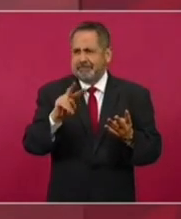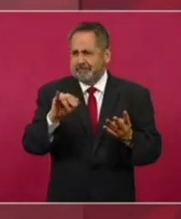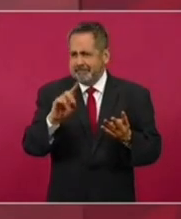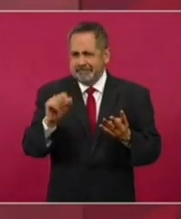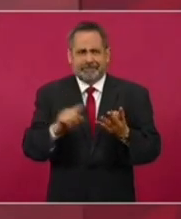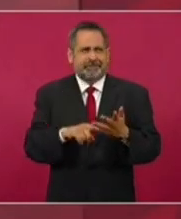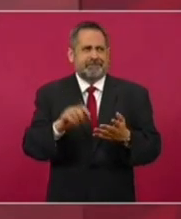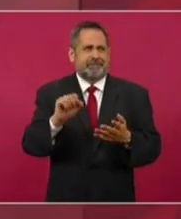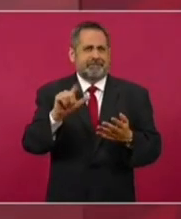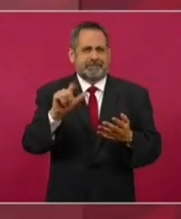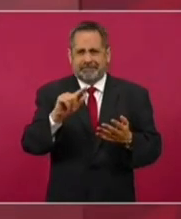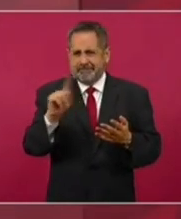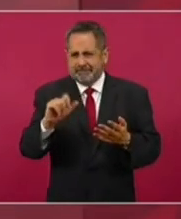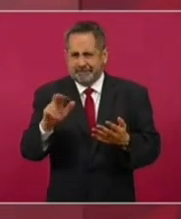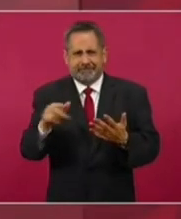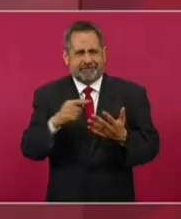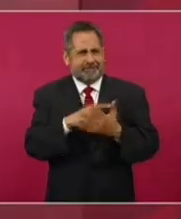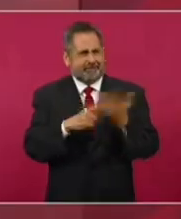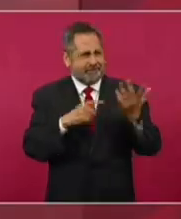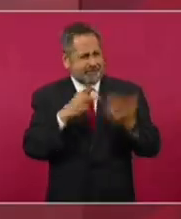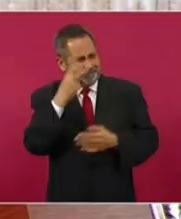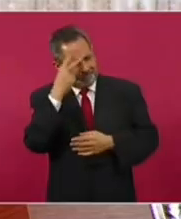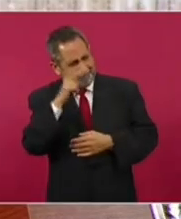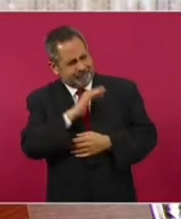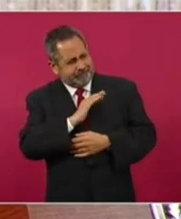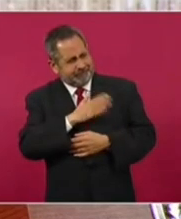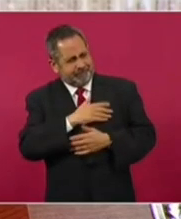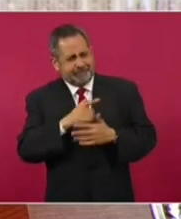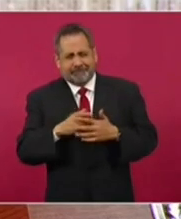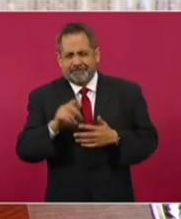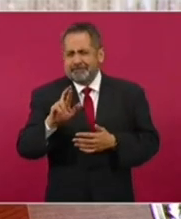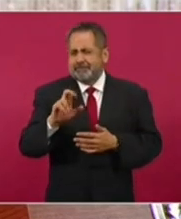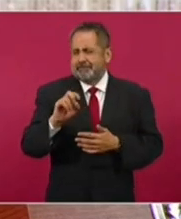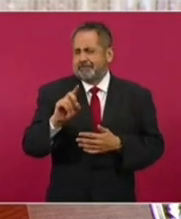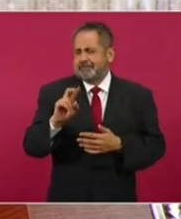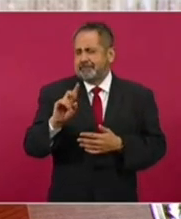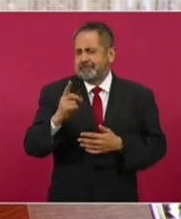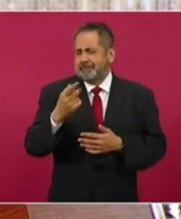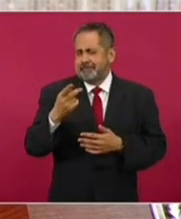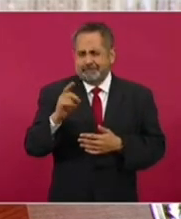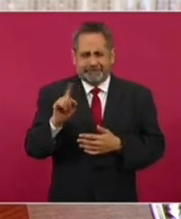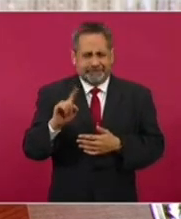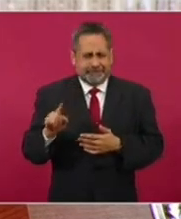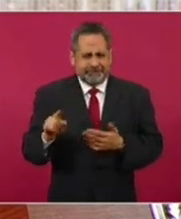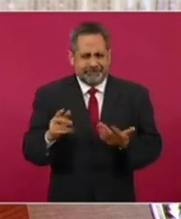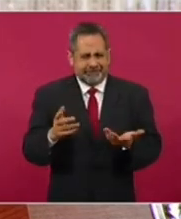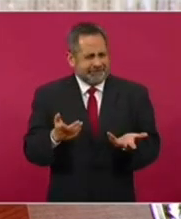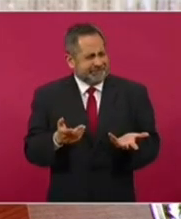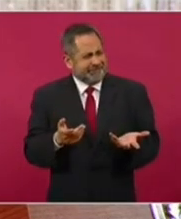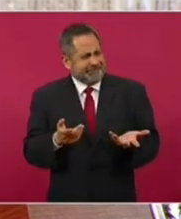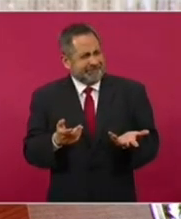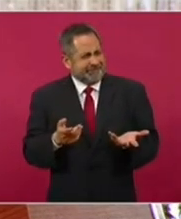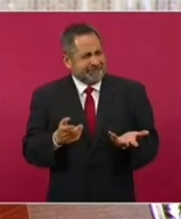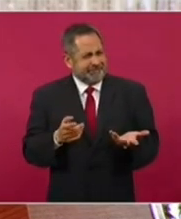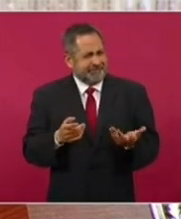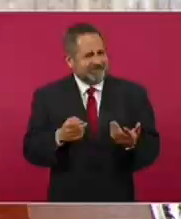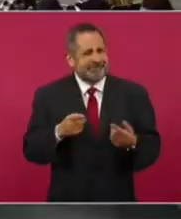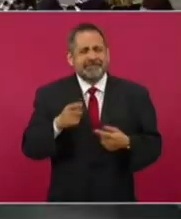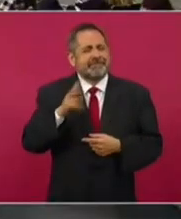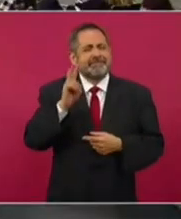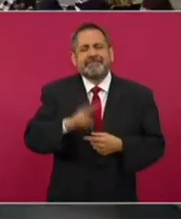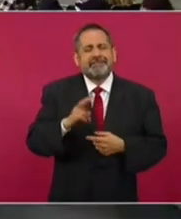Salazar, Rodríguez, todos los apellidos